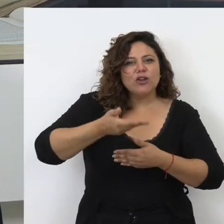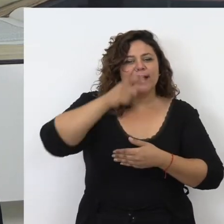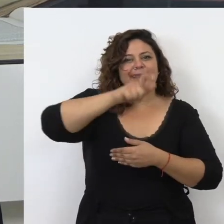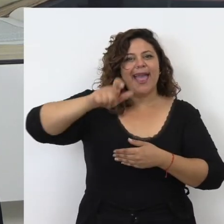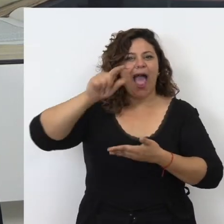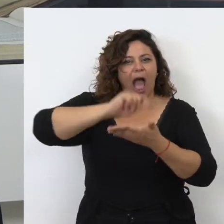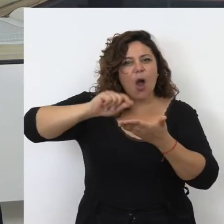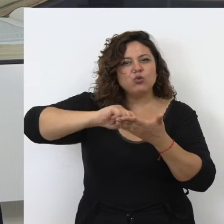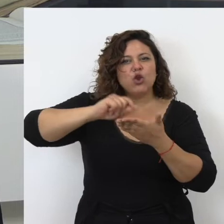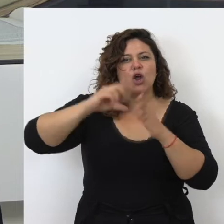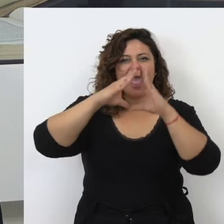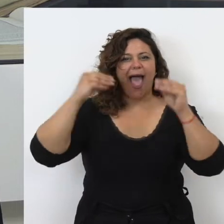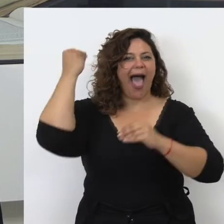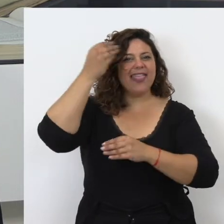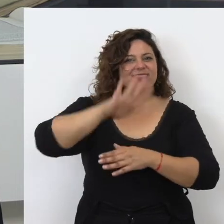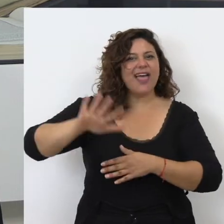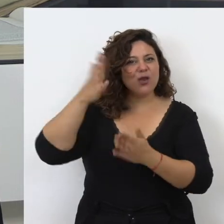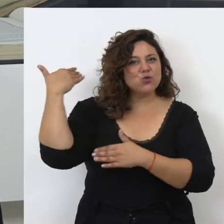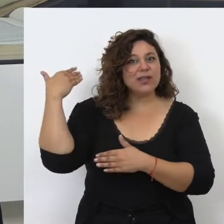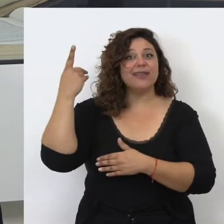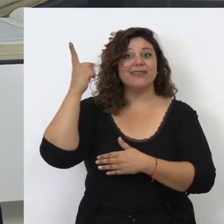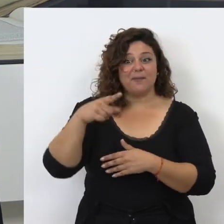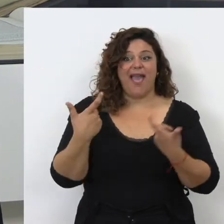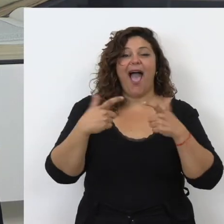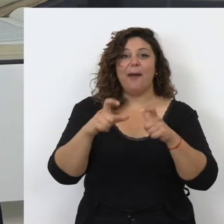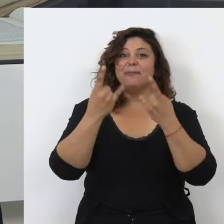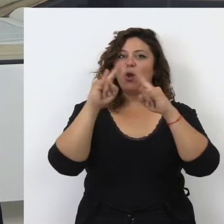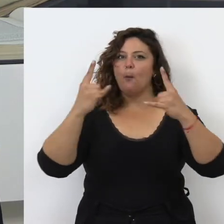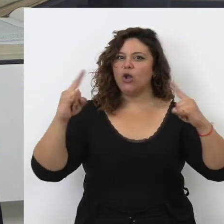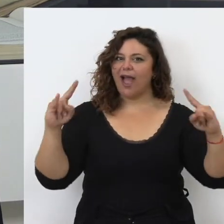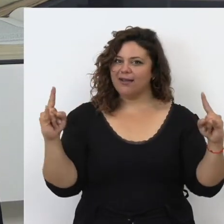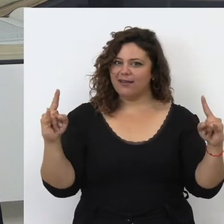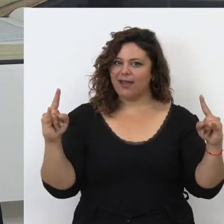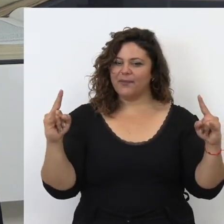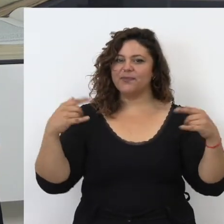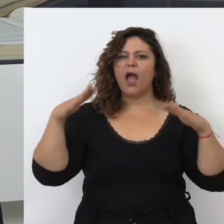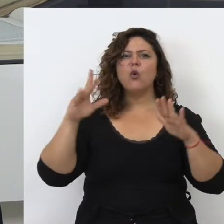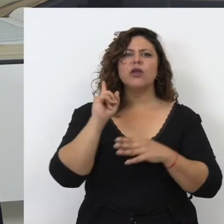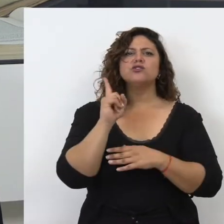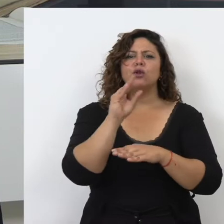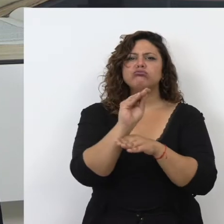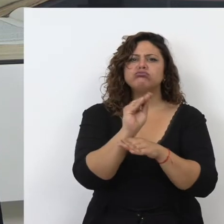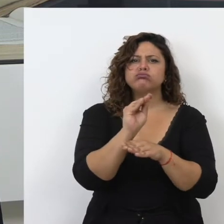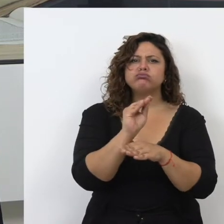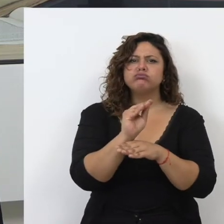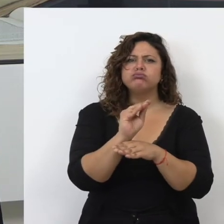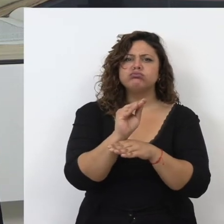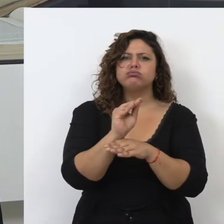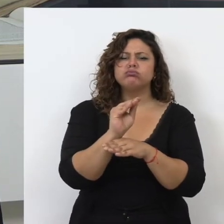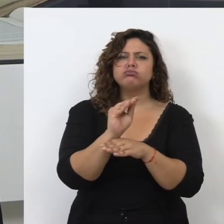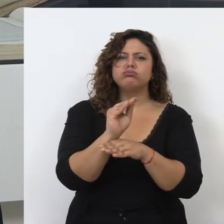los autores andalusíes, así como también en el campo de la botánica, pues, aunque solamente se nos ha conservado